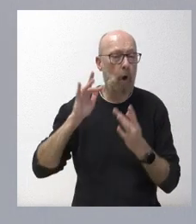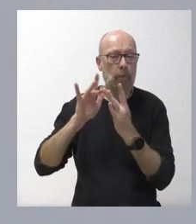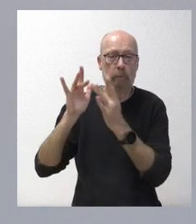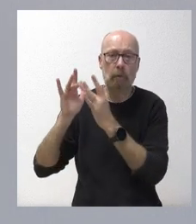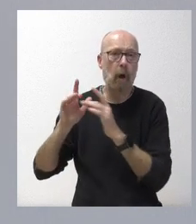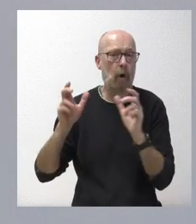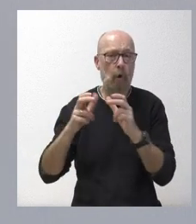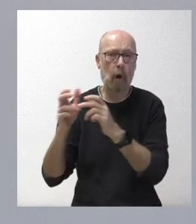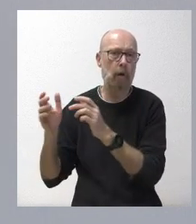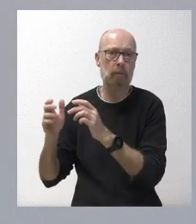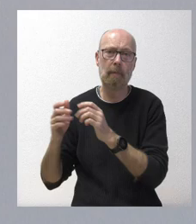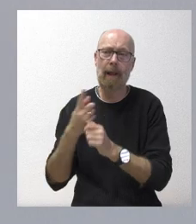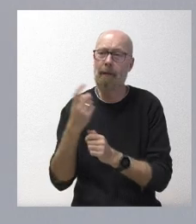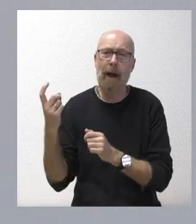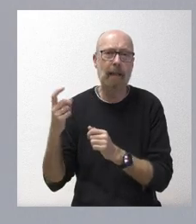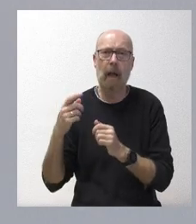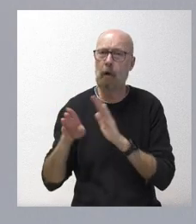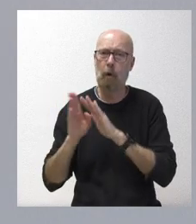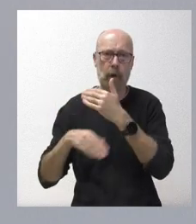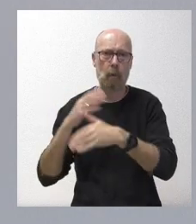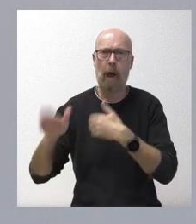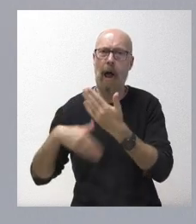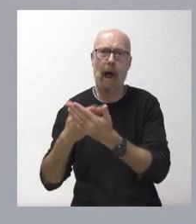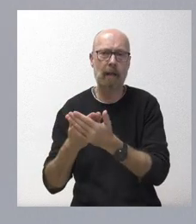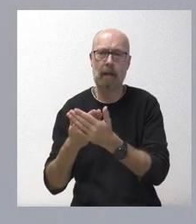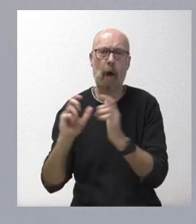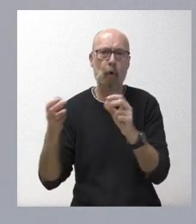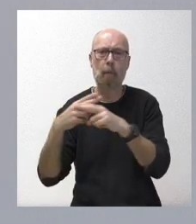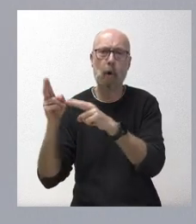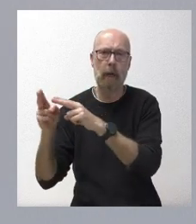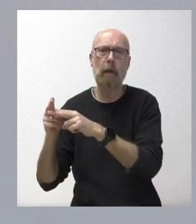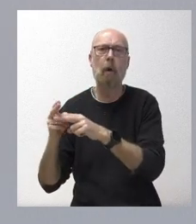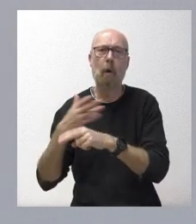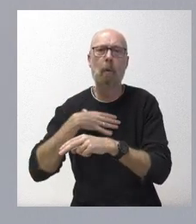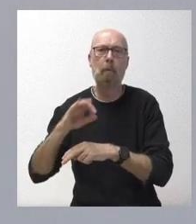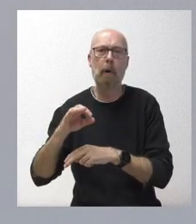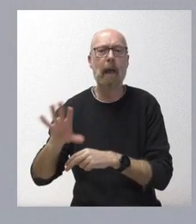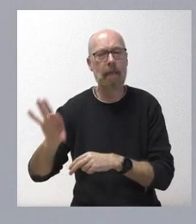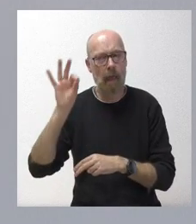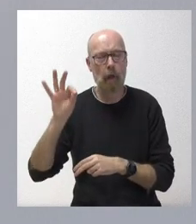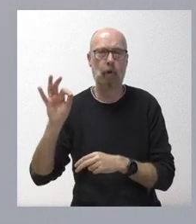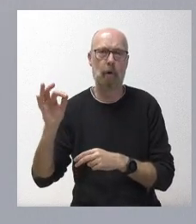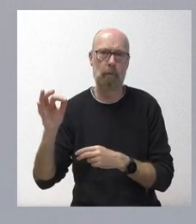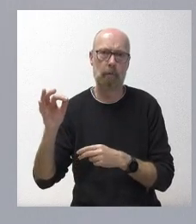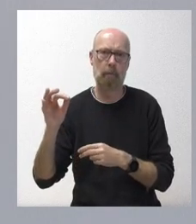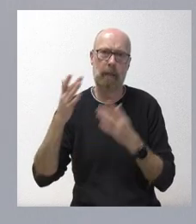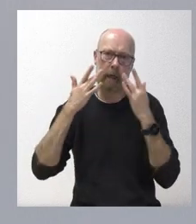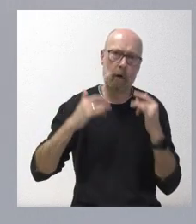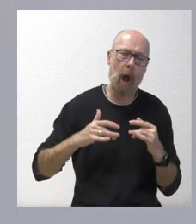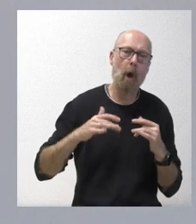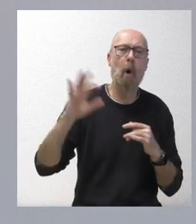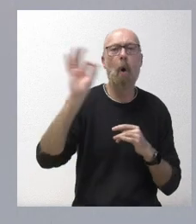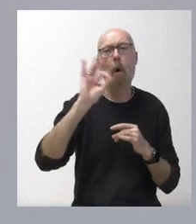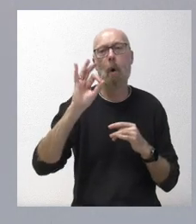grupos políticos que estén en condiciones de poder tomar una iniciativa de abstención o de